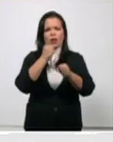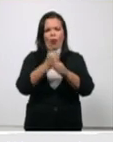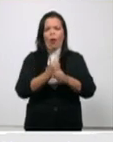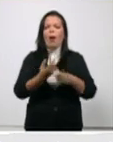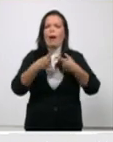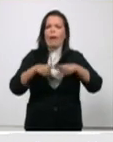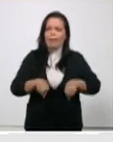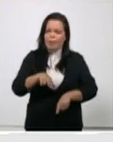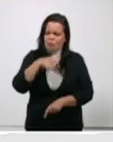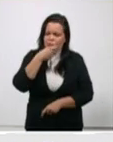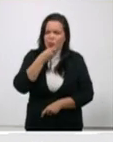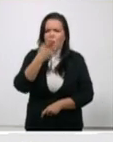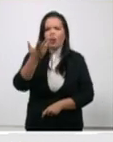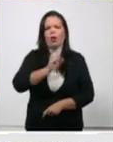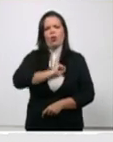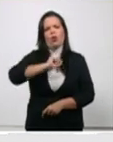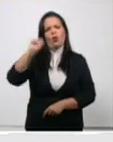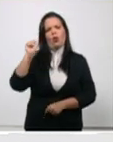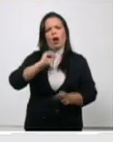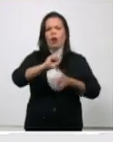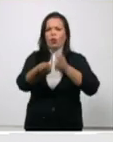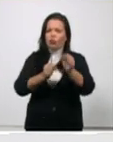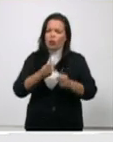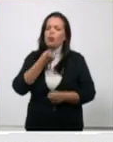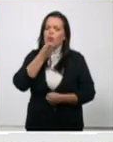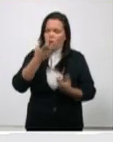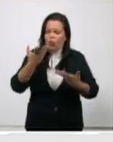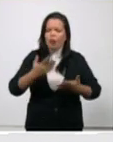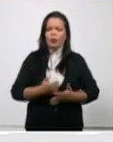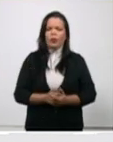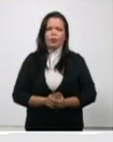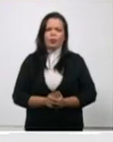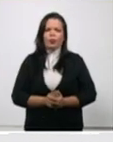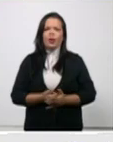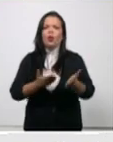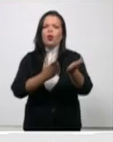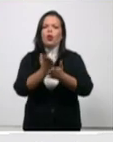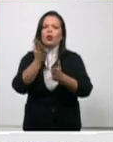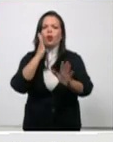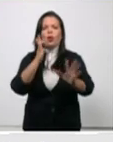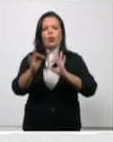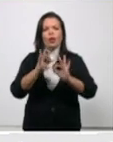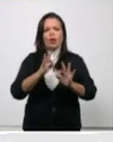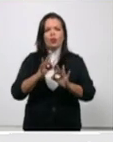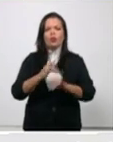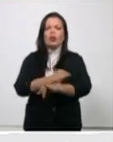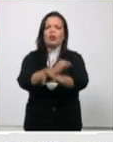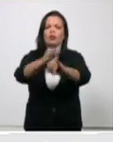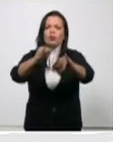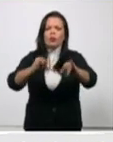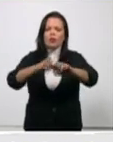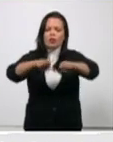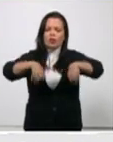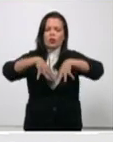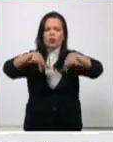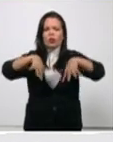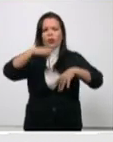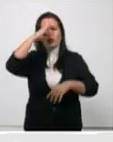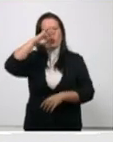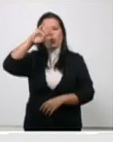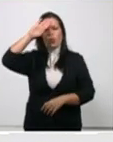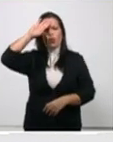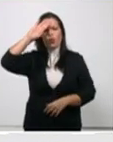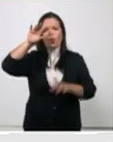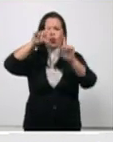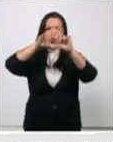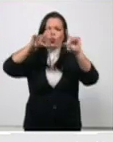y es lo que tenemos que hacer esa es la situación de Cuba esos son los riesgos que tenemos todavía